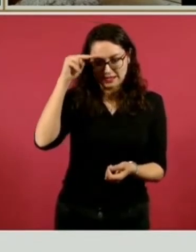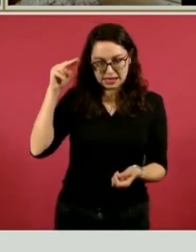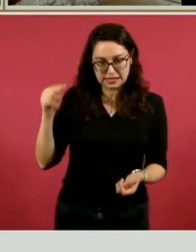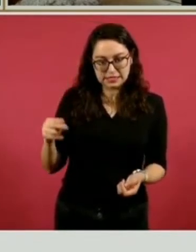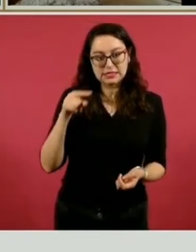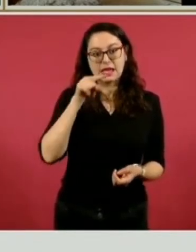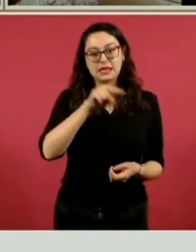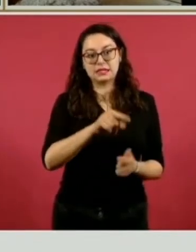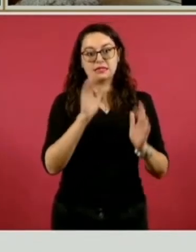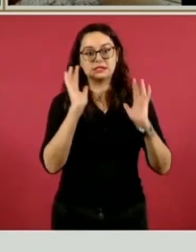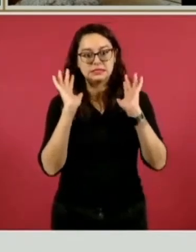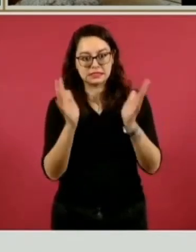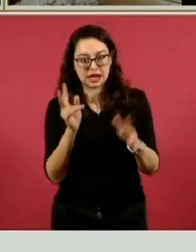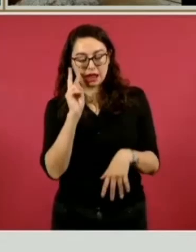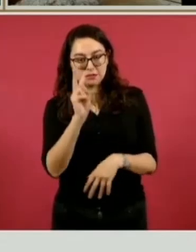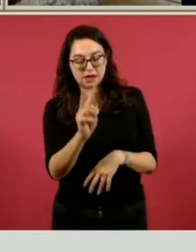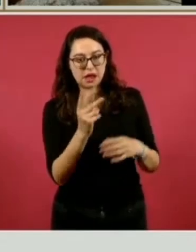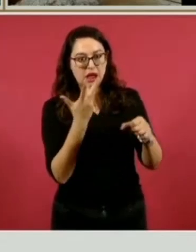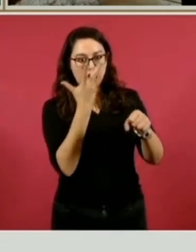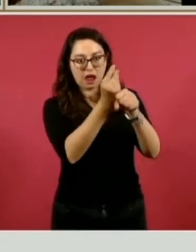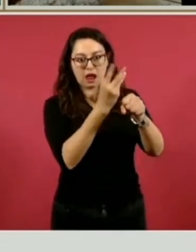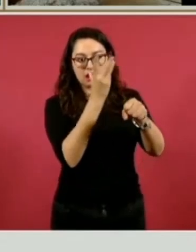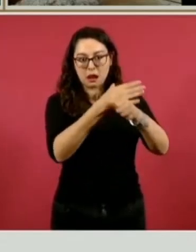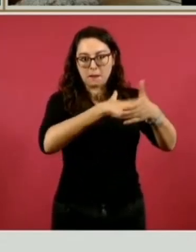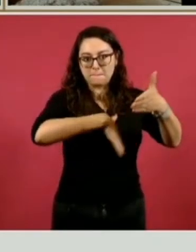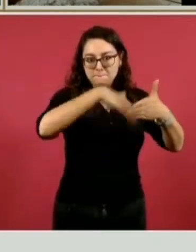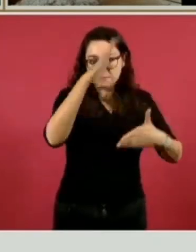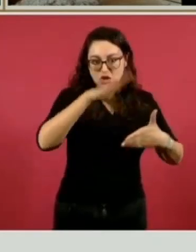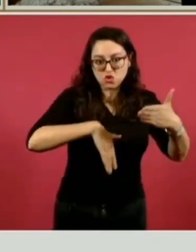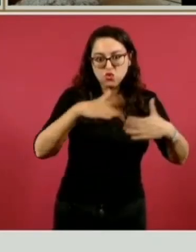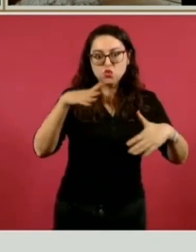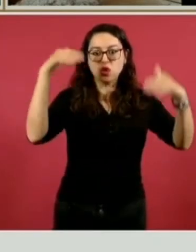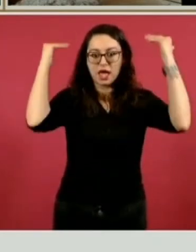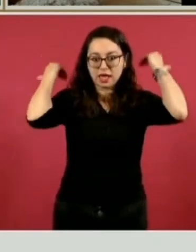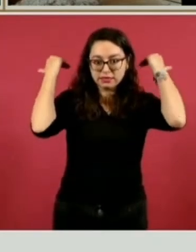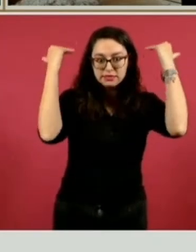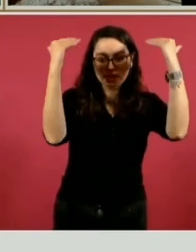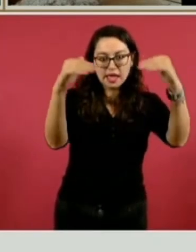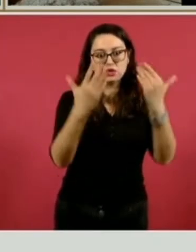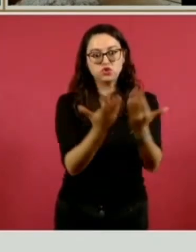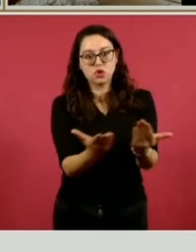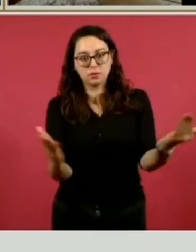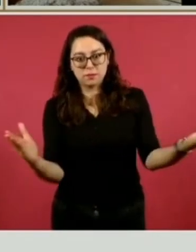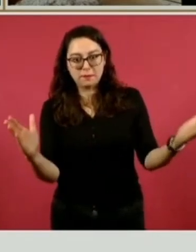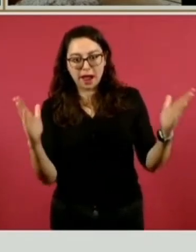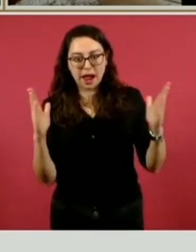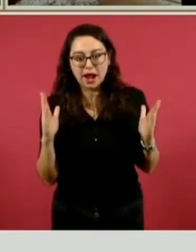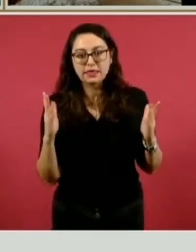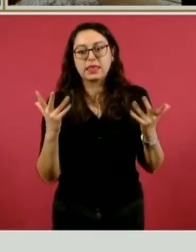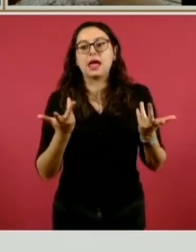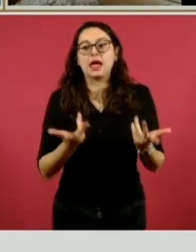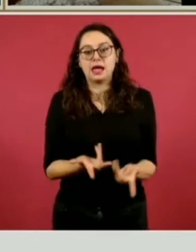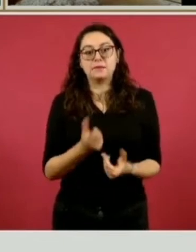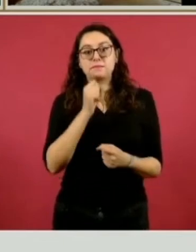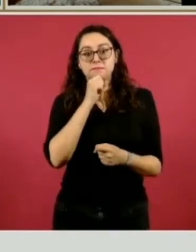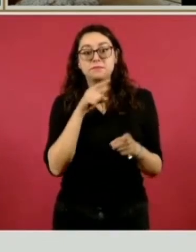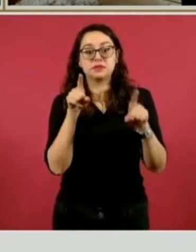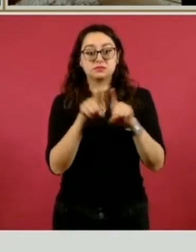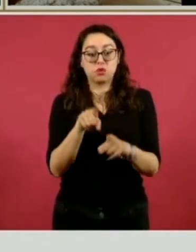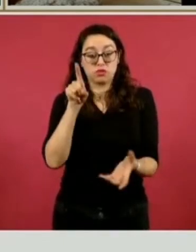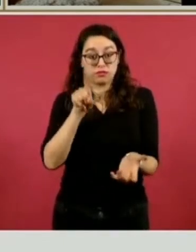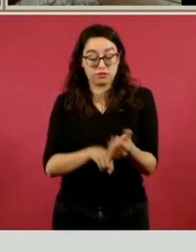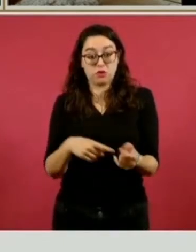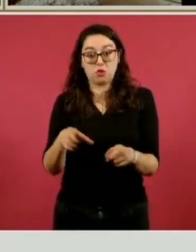la pintura de la fachada, la construcción de la techumbre, la construcción de una barda en una entrada. Y además son los comités los